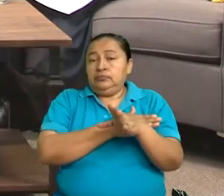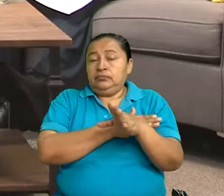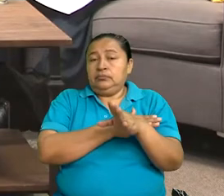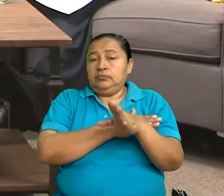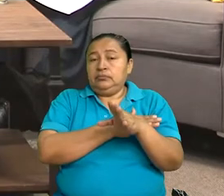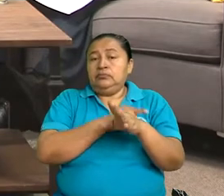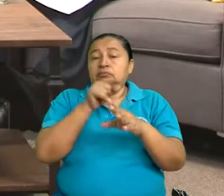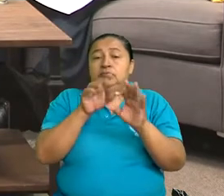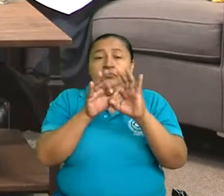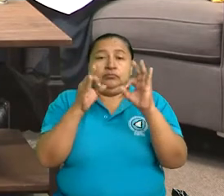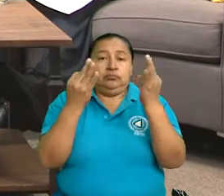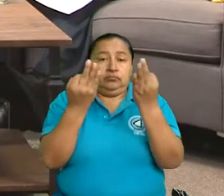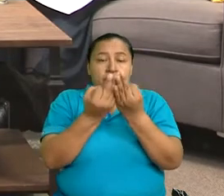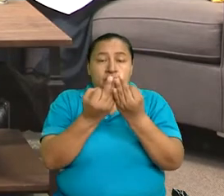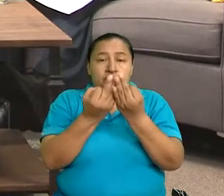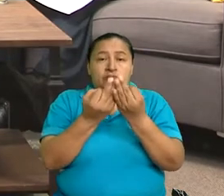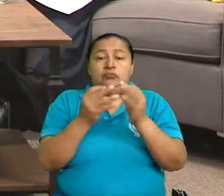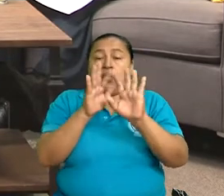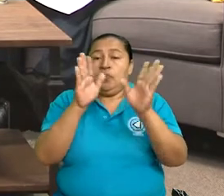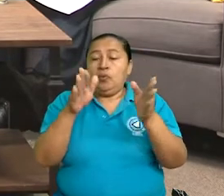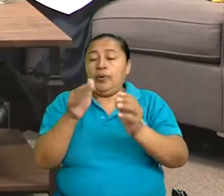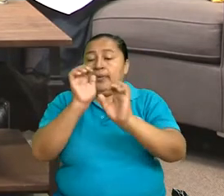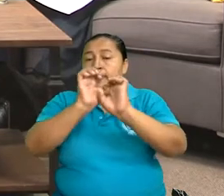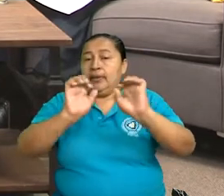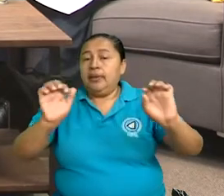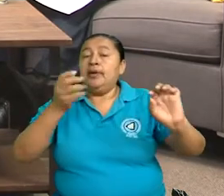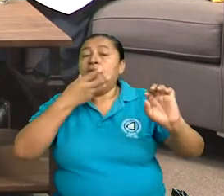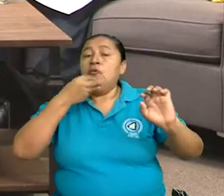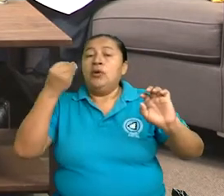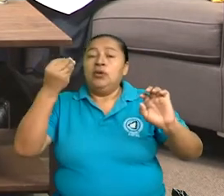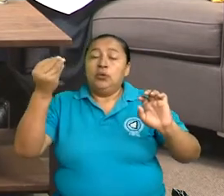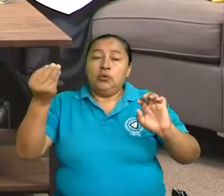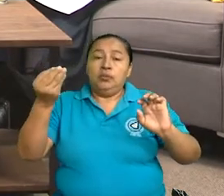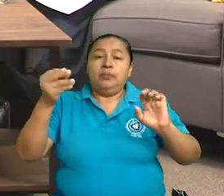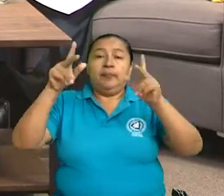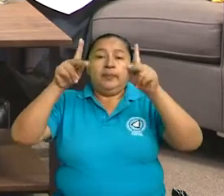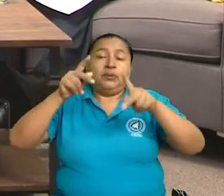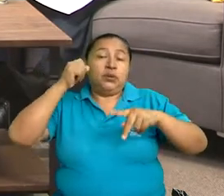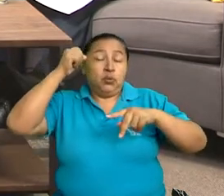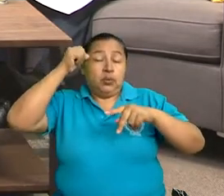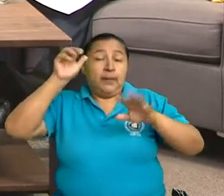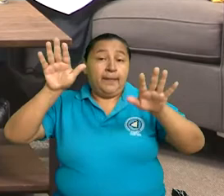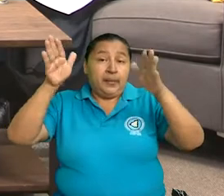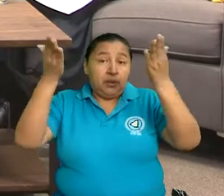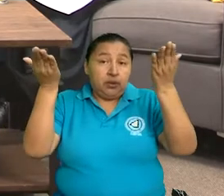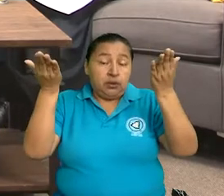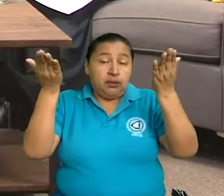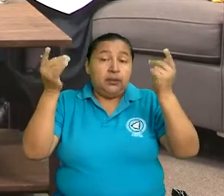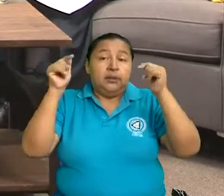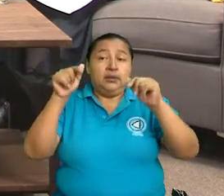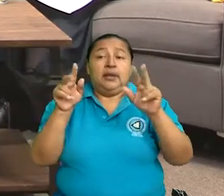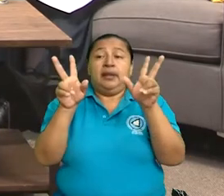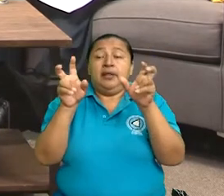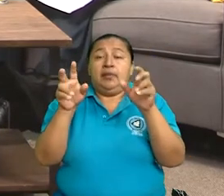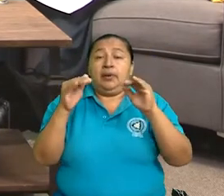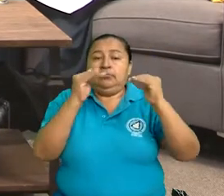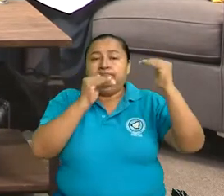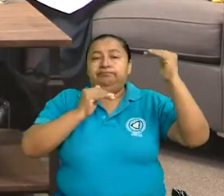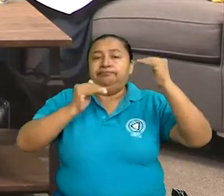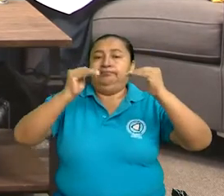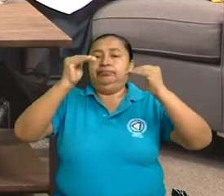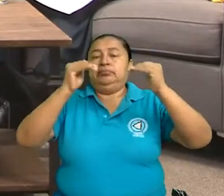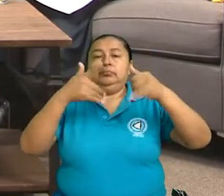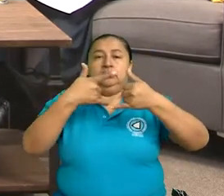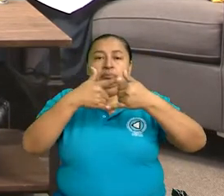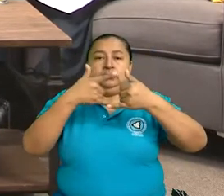la familia, de la mujer, de la niñez, de la juventud, de las personas adultas mayores y en materia de equidad de género.